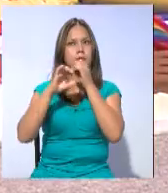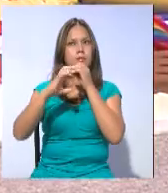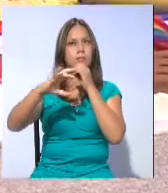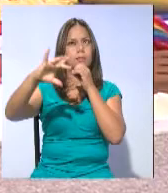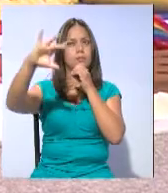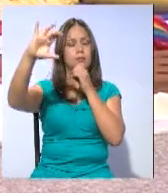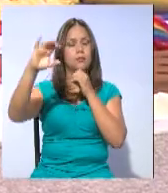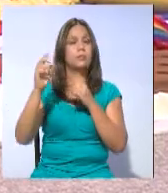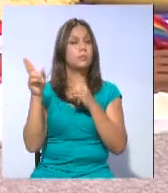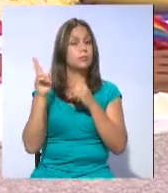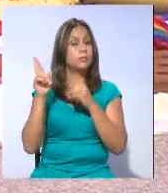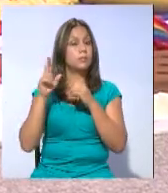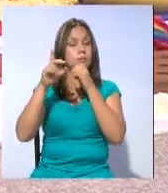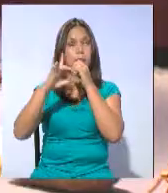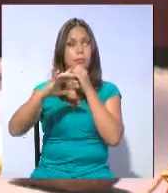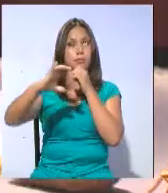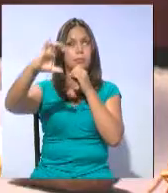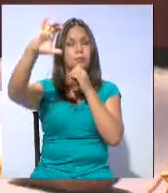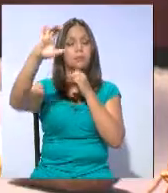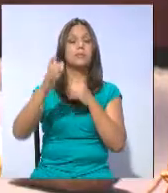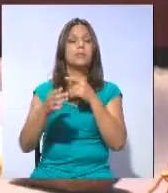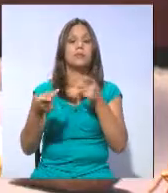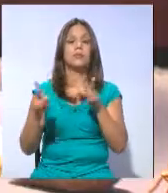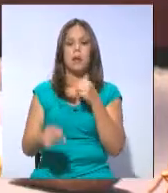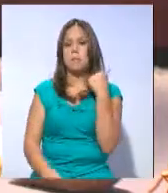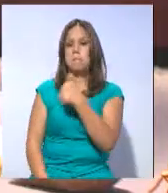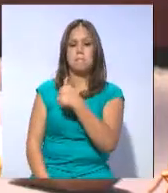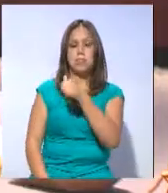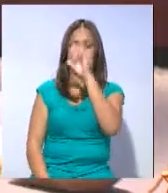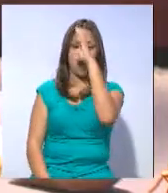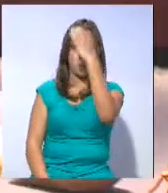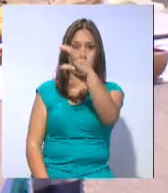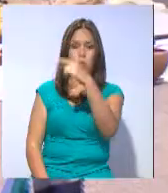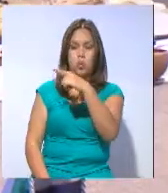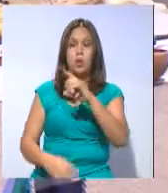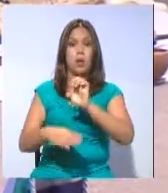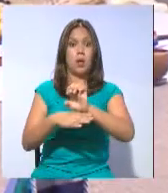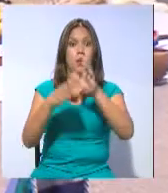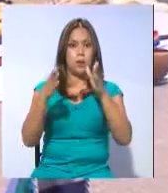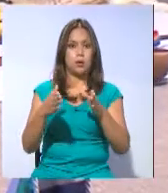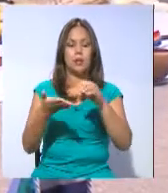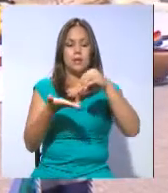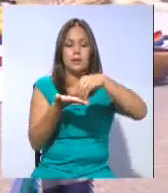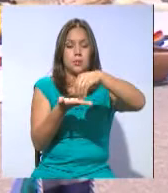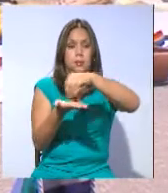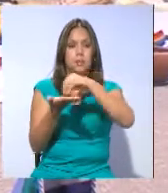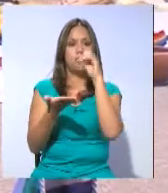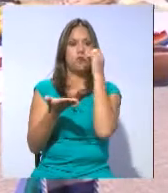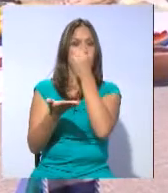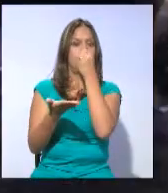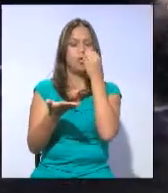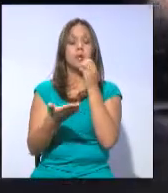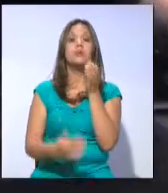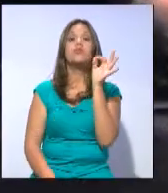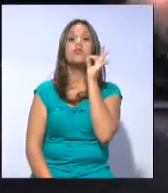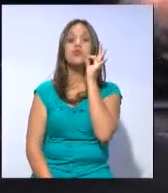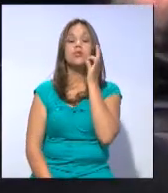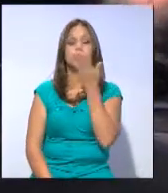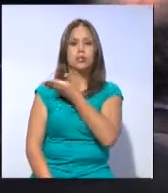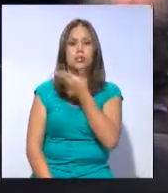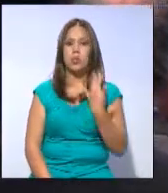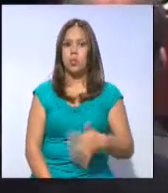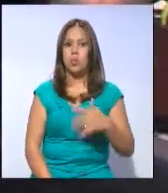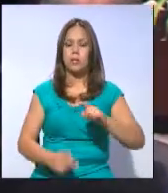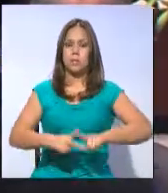Con el sonar del churo y elementos propios de la cultura ecuatoriana como semillas, flores y frutos, se dio inicio el acto de